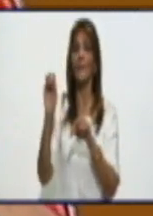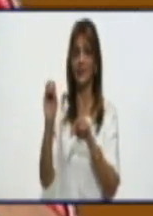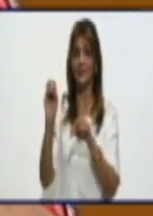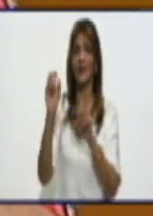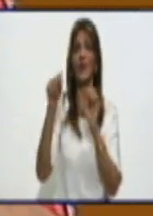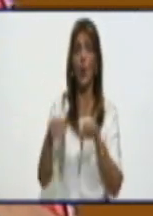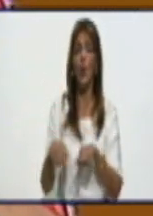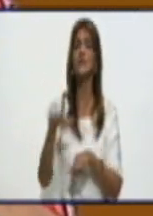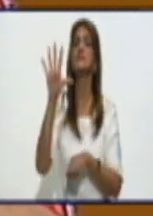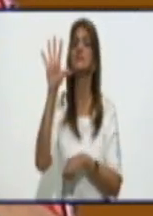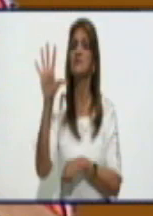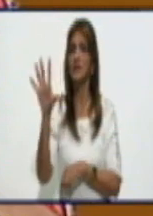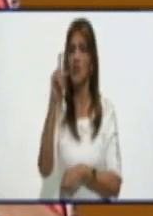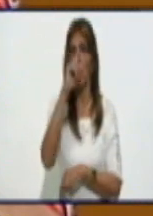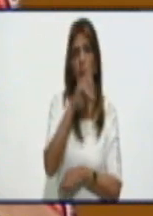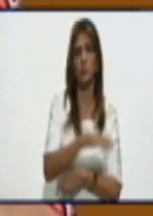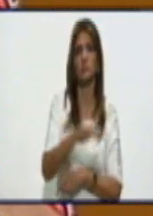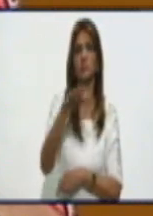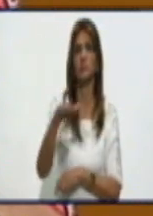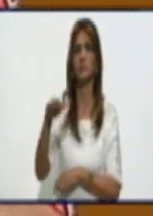5 fueron en la edad pediátrica.